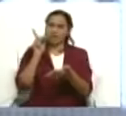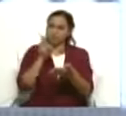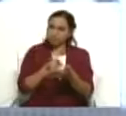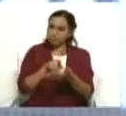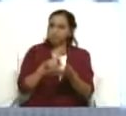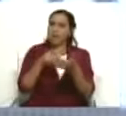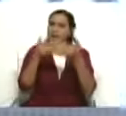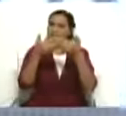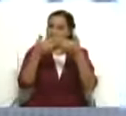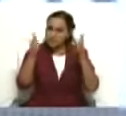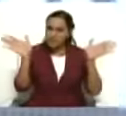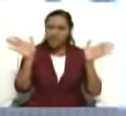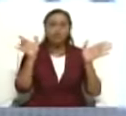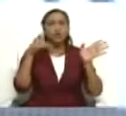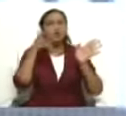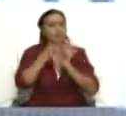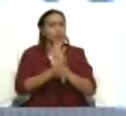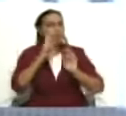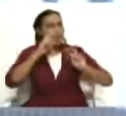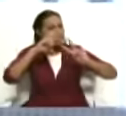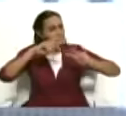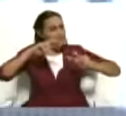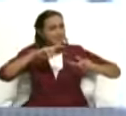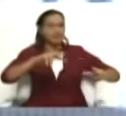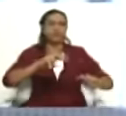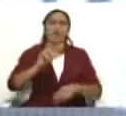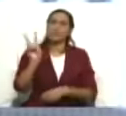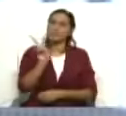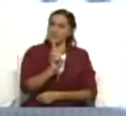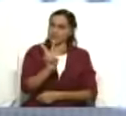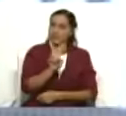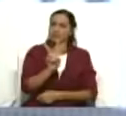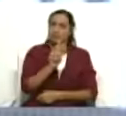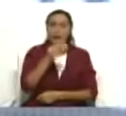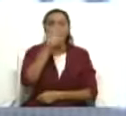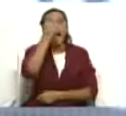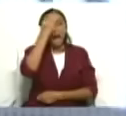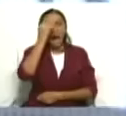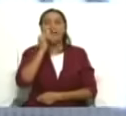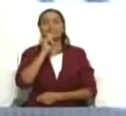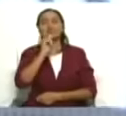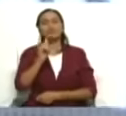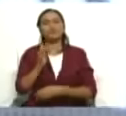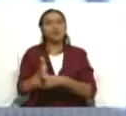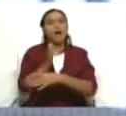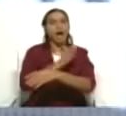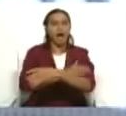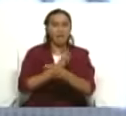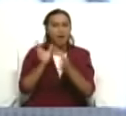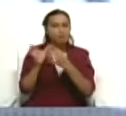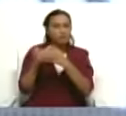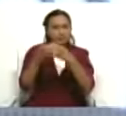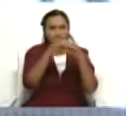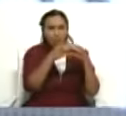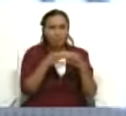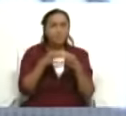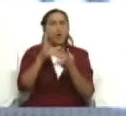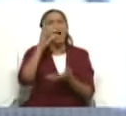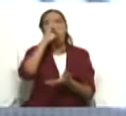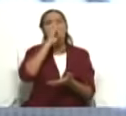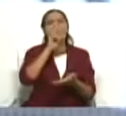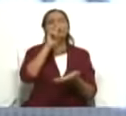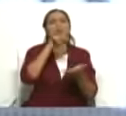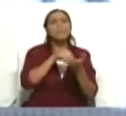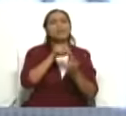la investigación que hubiese lugar tomando en cuenta la denuncia emanada desde aquellos grupos y factores del 2017 y